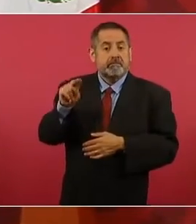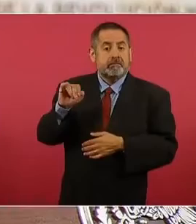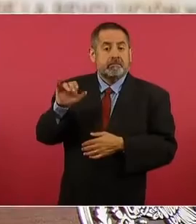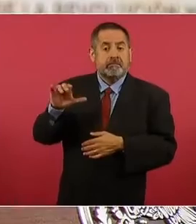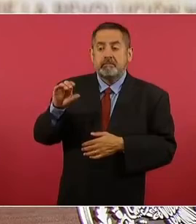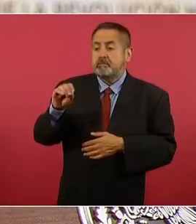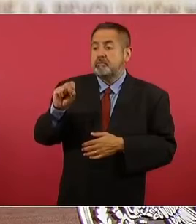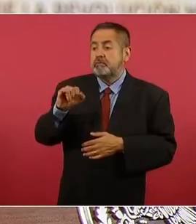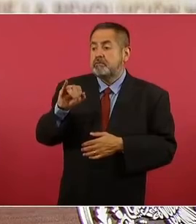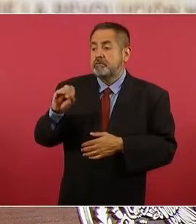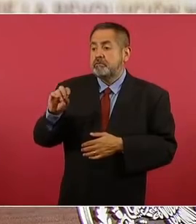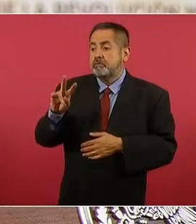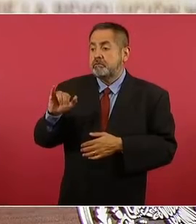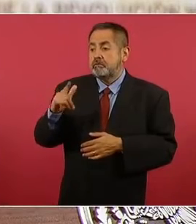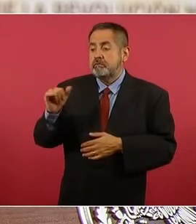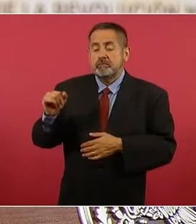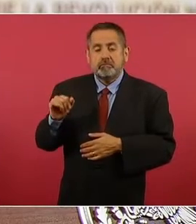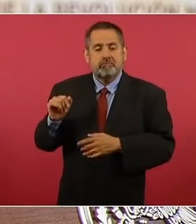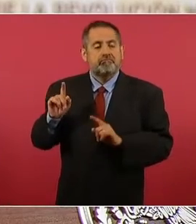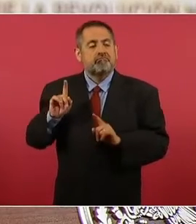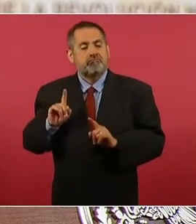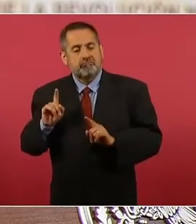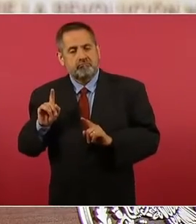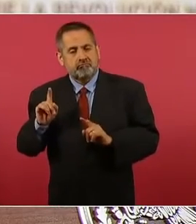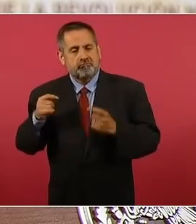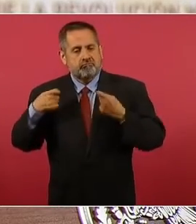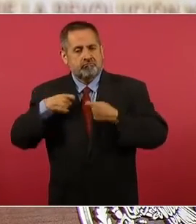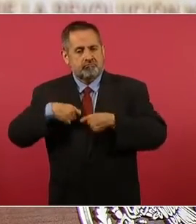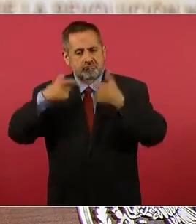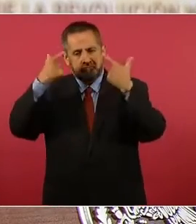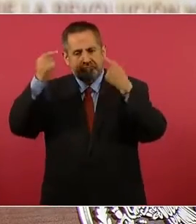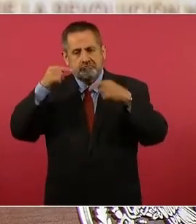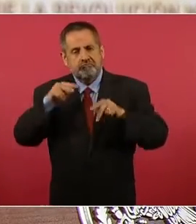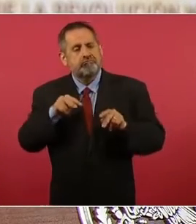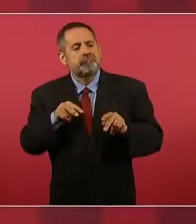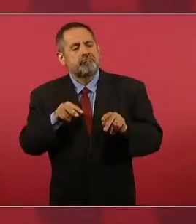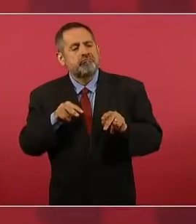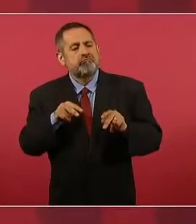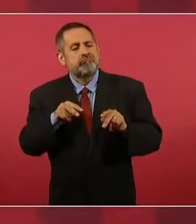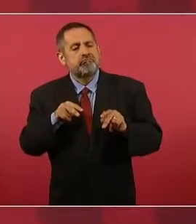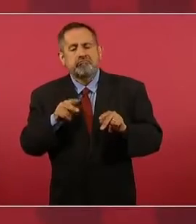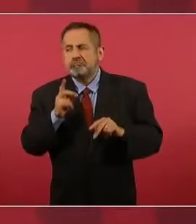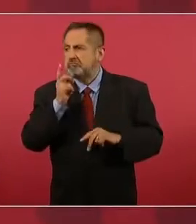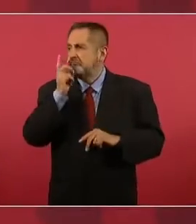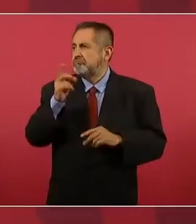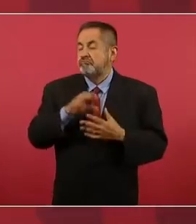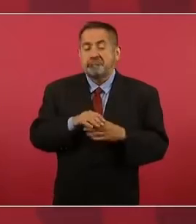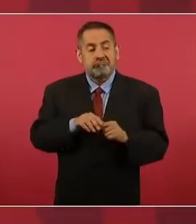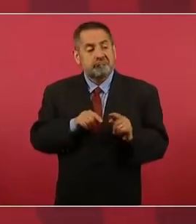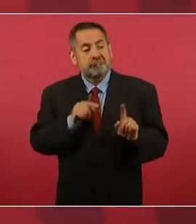expresó algo así como